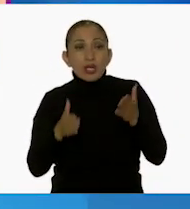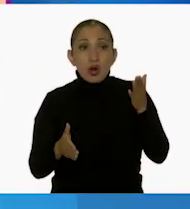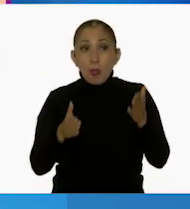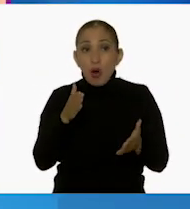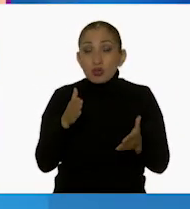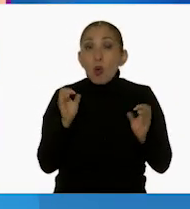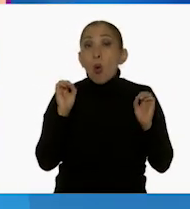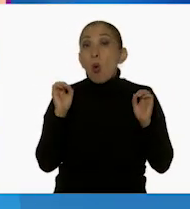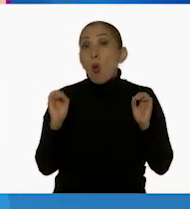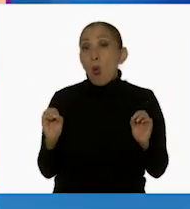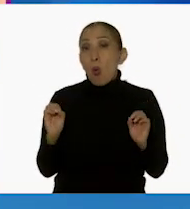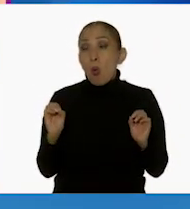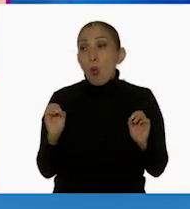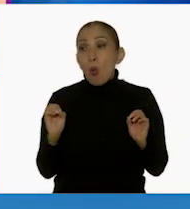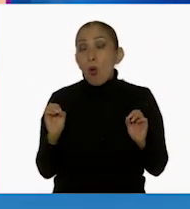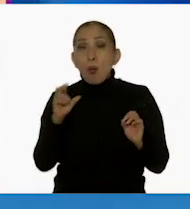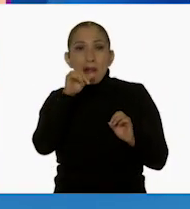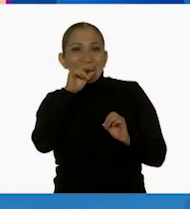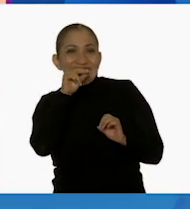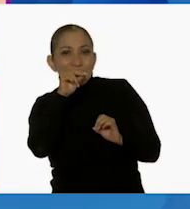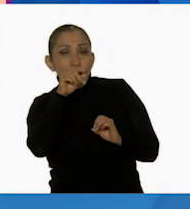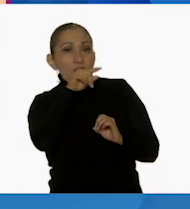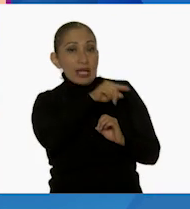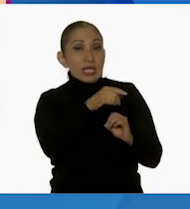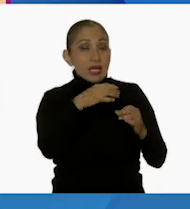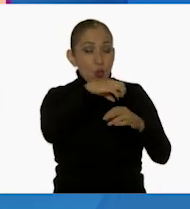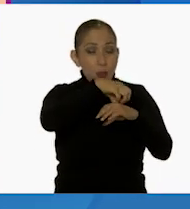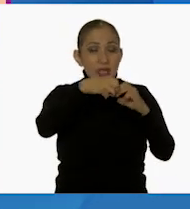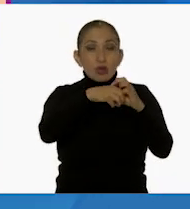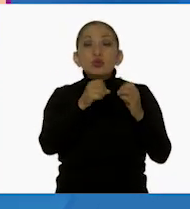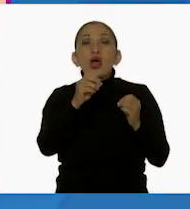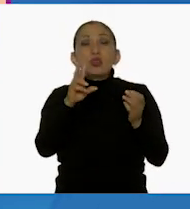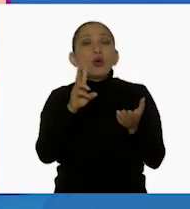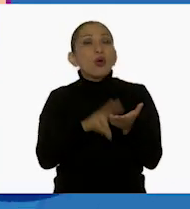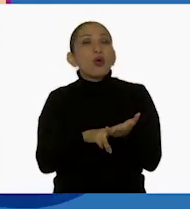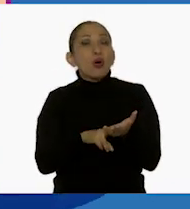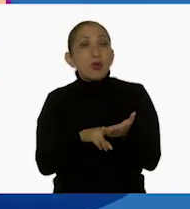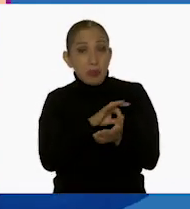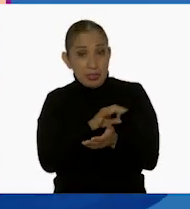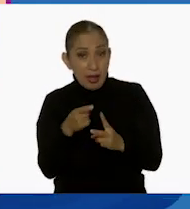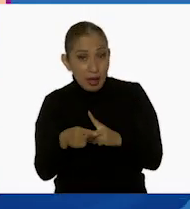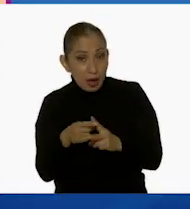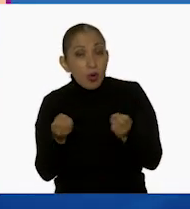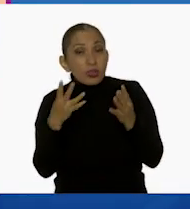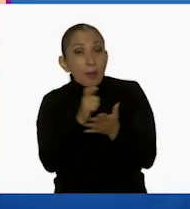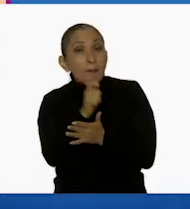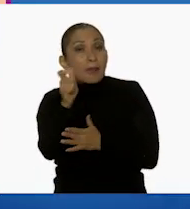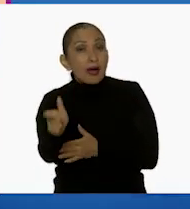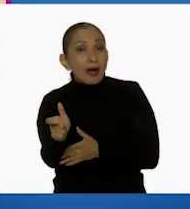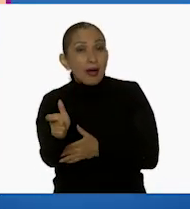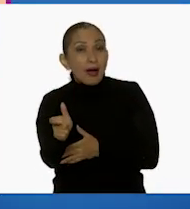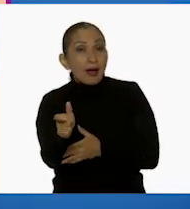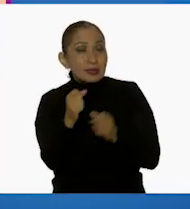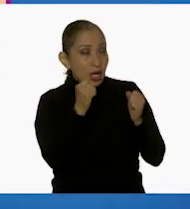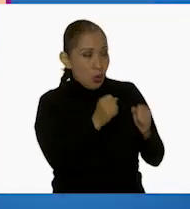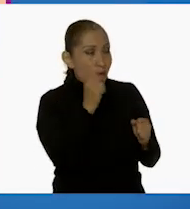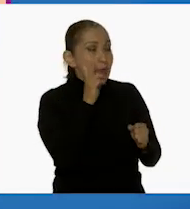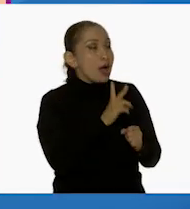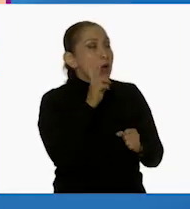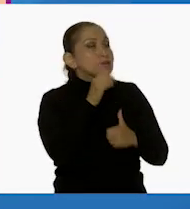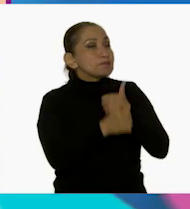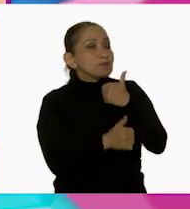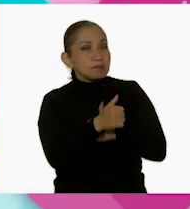o el patito y los cubitos. ¿Ustedes pueden hacerlo? Sí. Seguramente sí. Ese es un reto para ustedes.